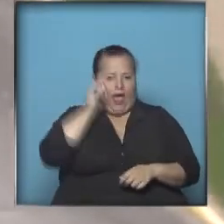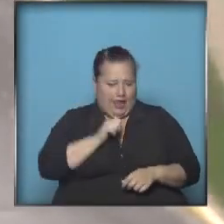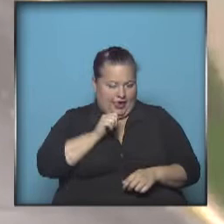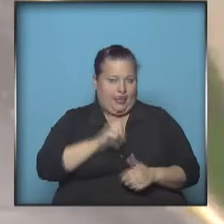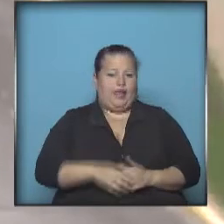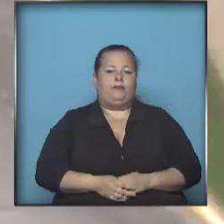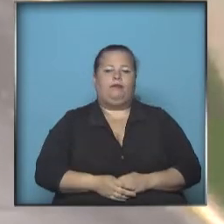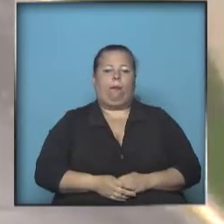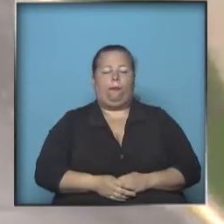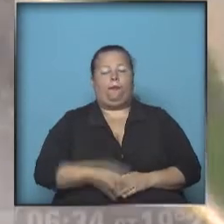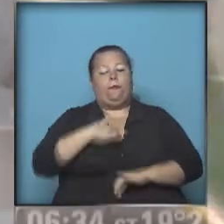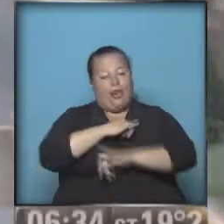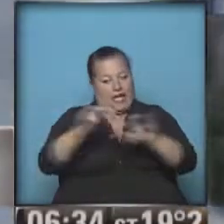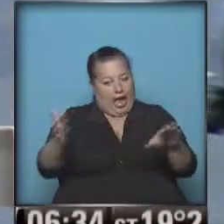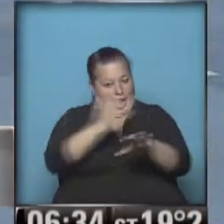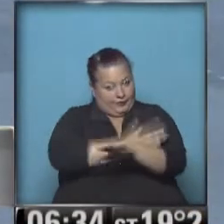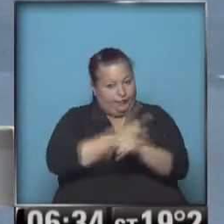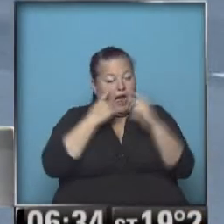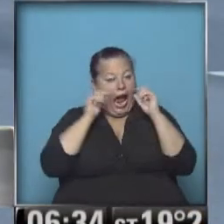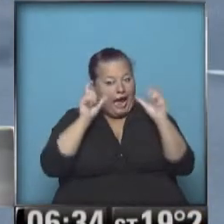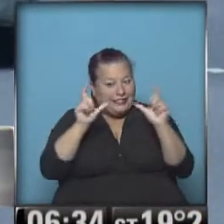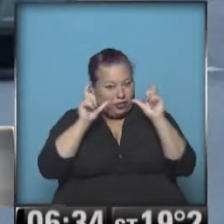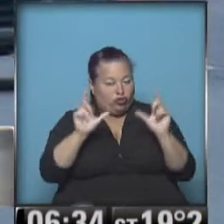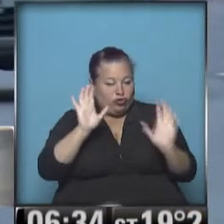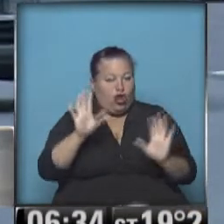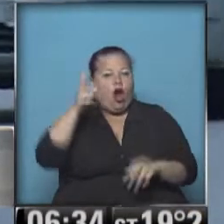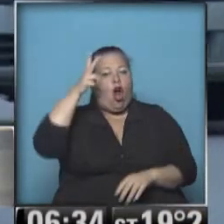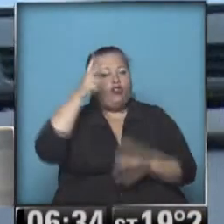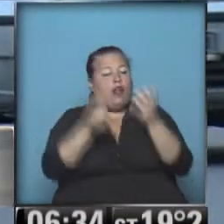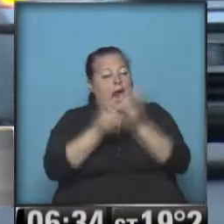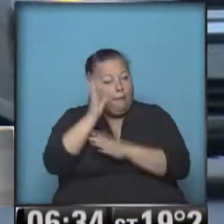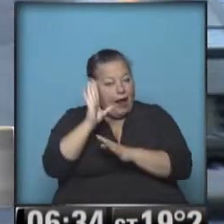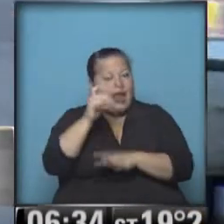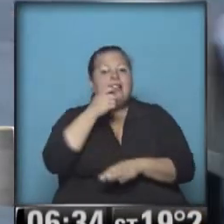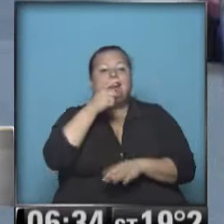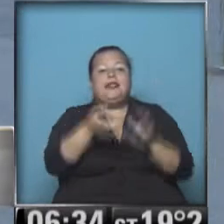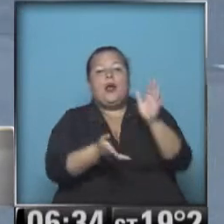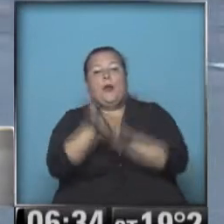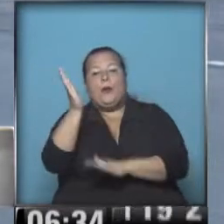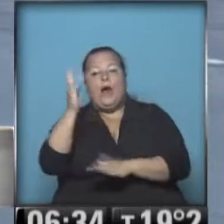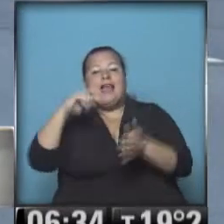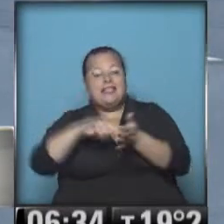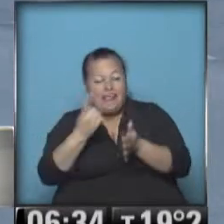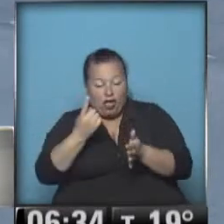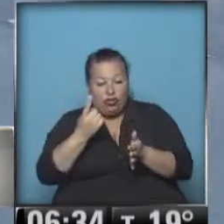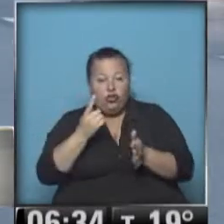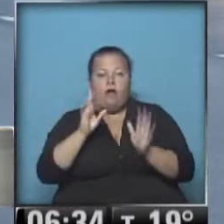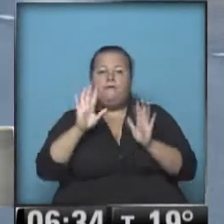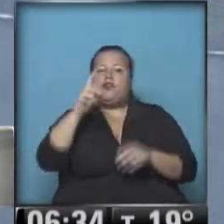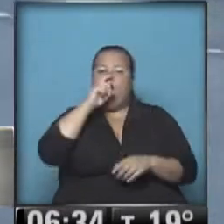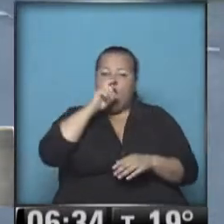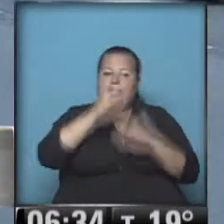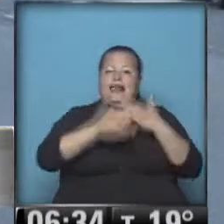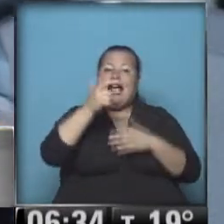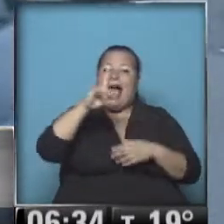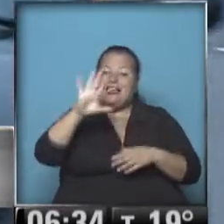herida. Antecipamos, estar atentos, a partir de las 8, si tiene que circular por las horas céntricas. Corrientes y